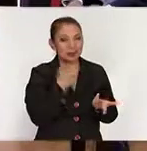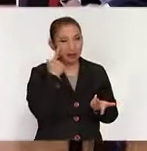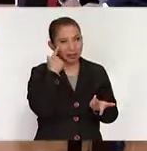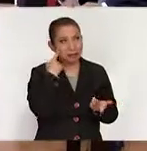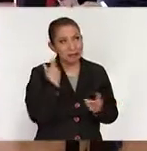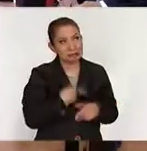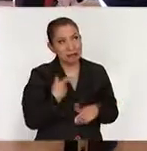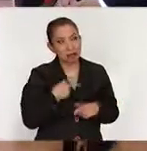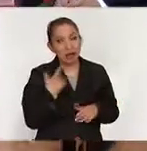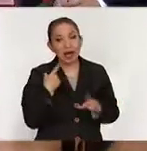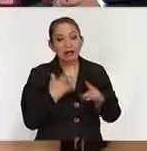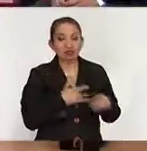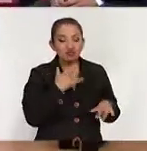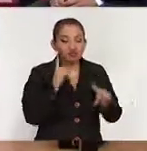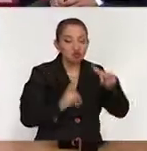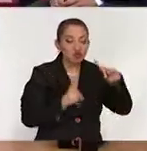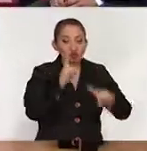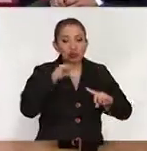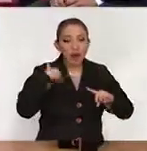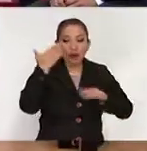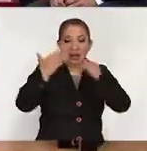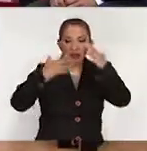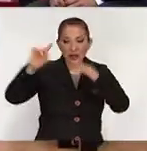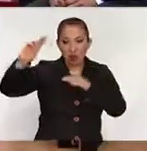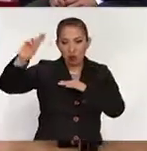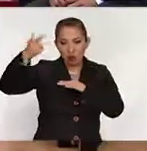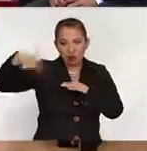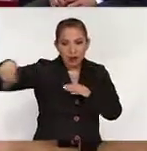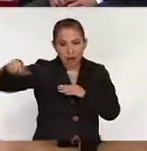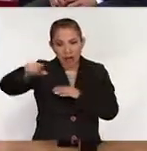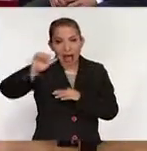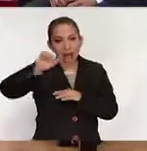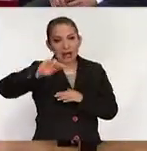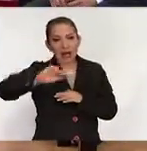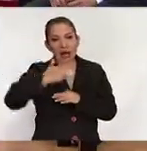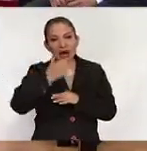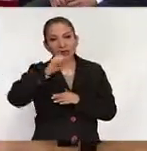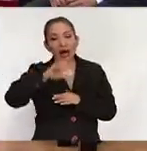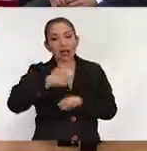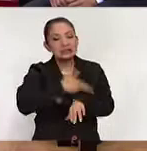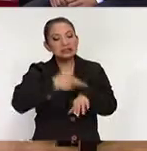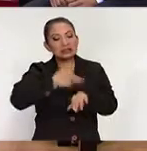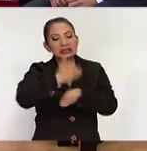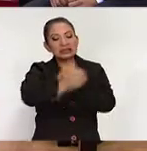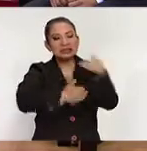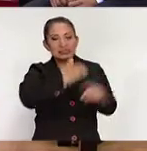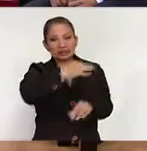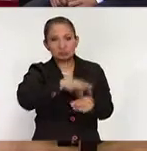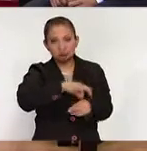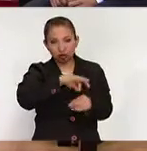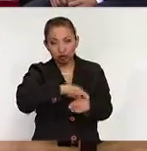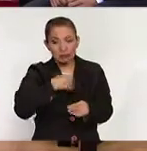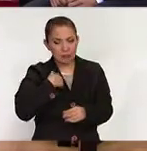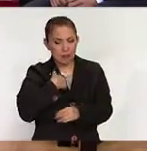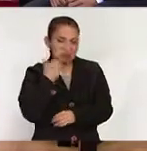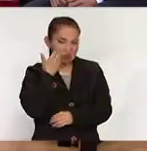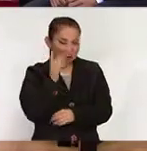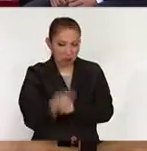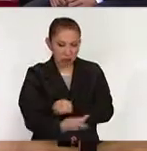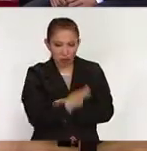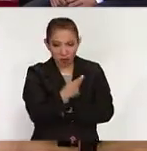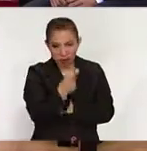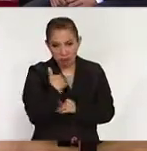fíjate en qué estoy pensando, las dudas de una estudiante de la Universidad Anáhuac sobre el proceso electoral, pero oye, a mí sí me gustaría